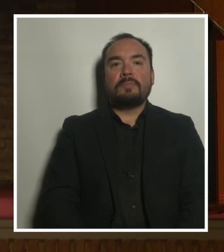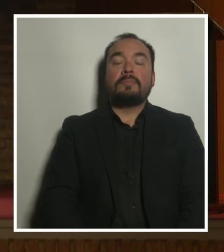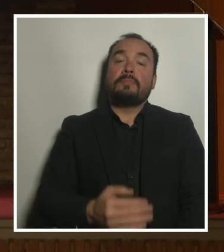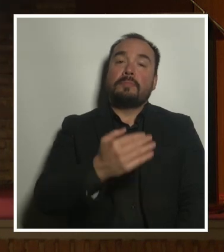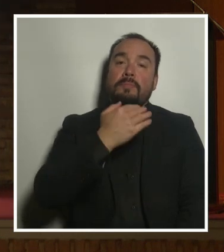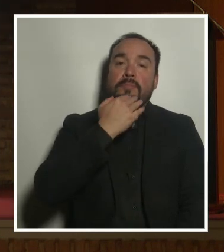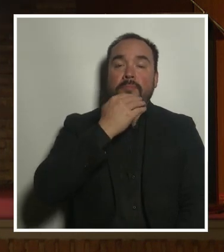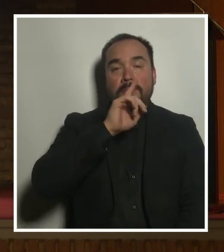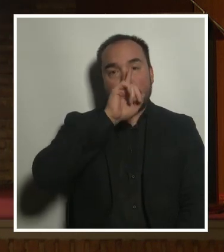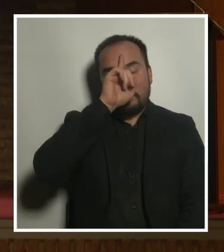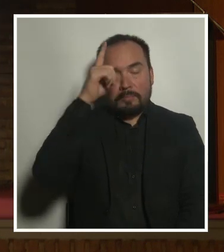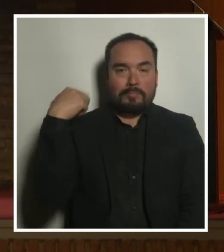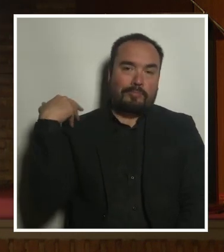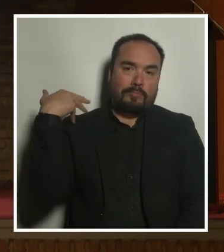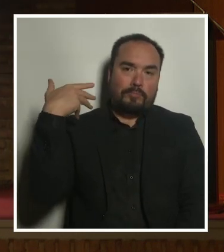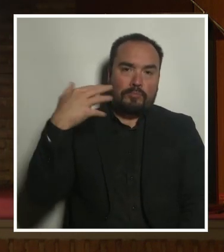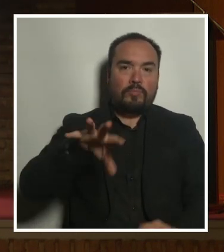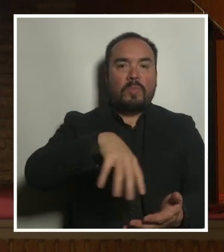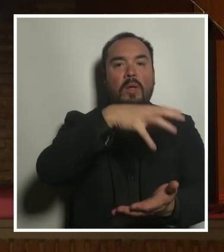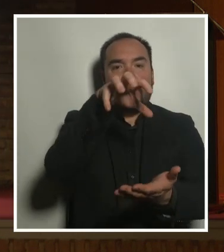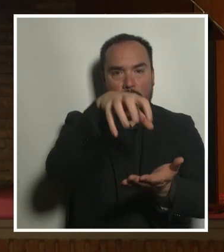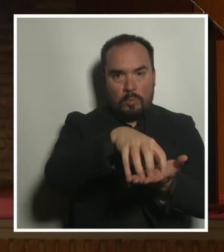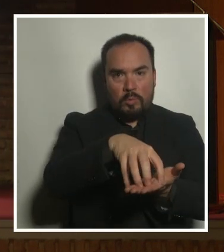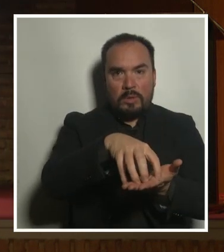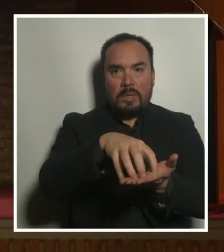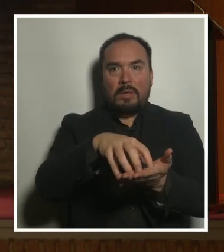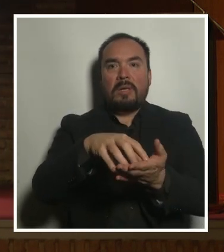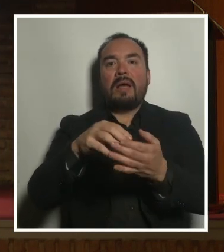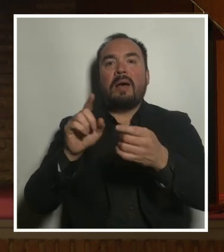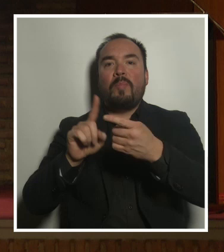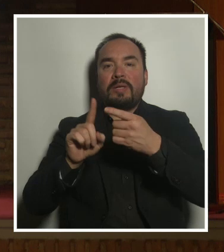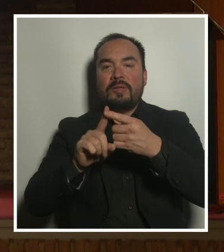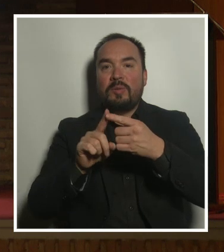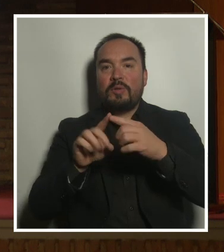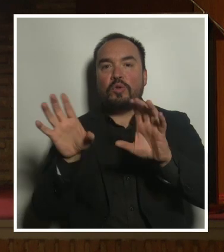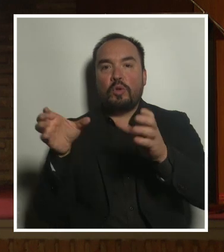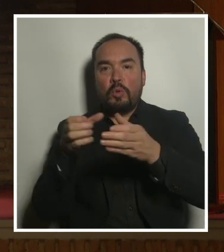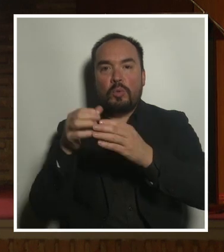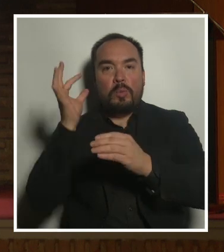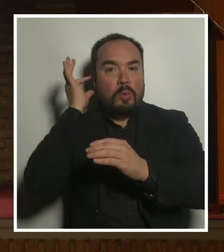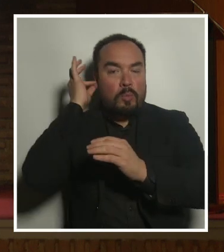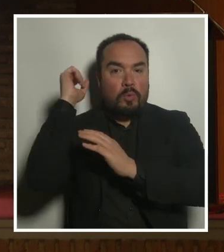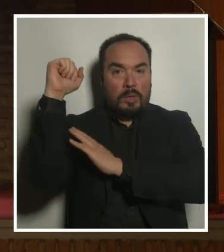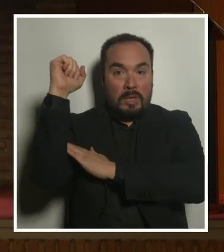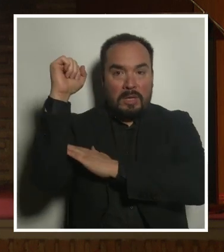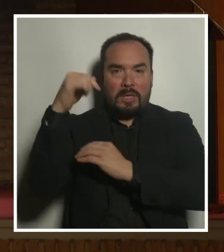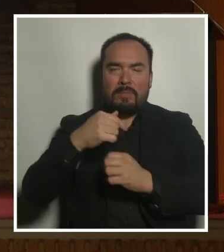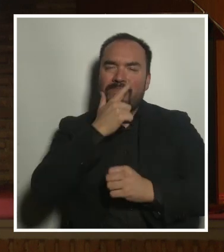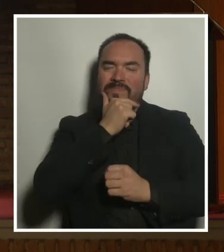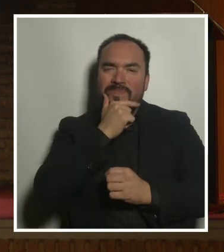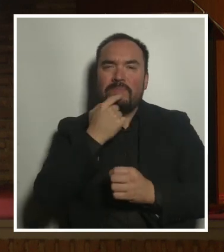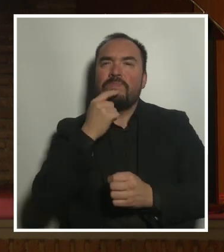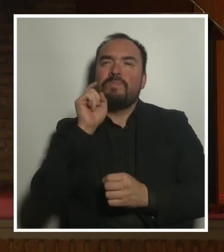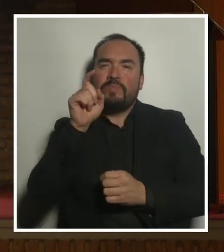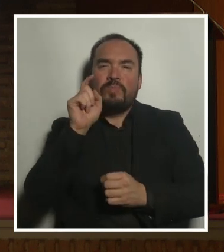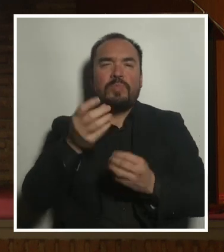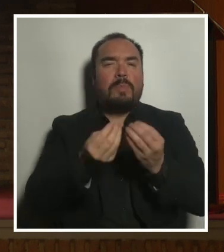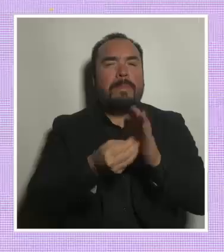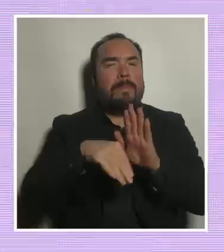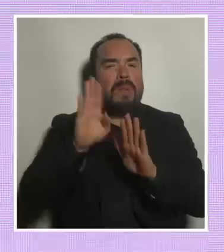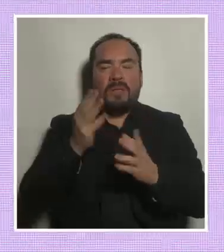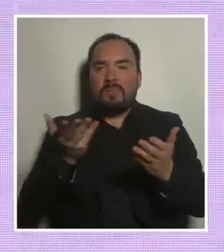Tradicionalmente, el urbanismo feminista, una de las cosas que más ha cuestionado ha sido esta manera de construir